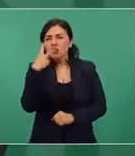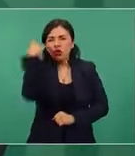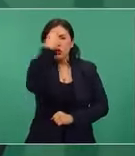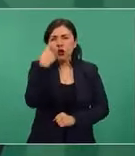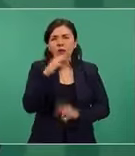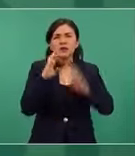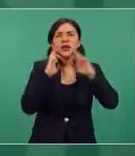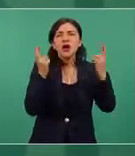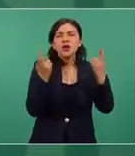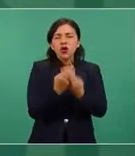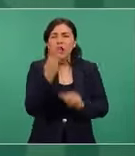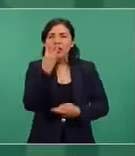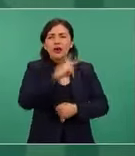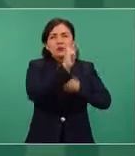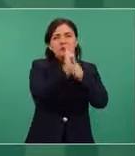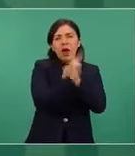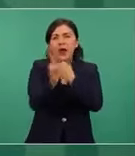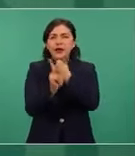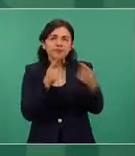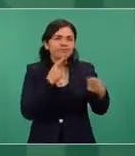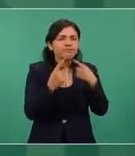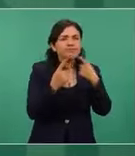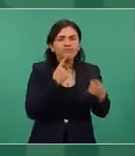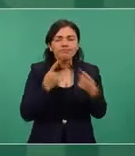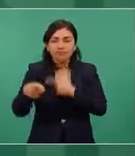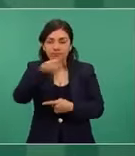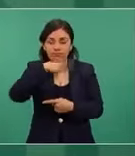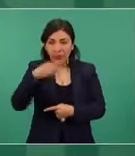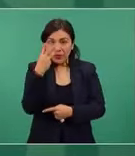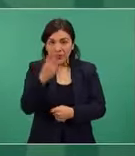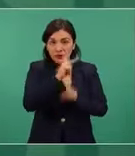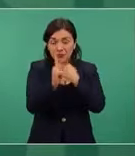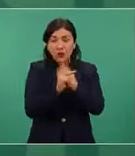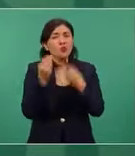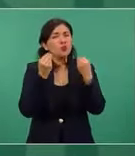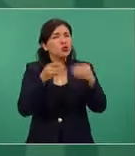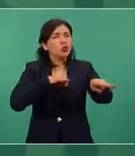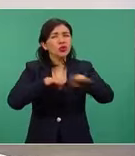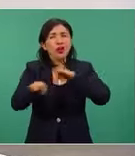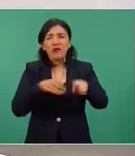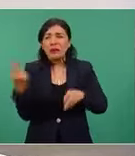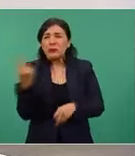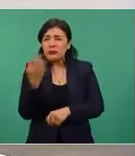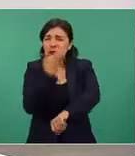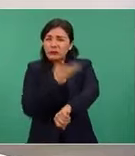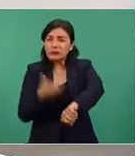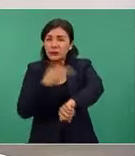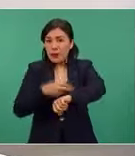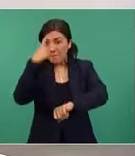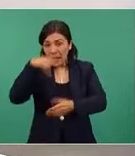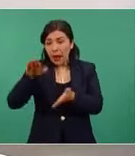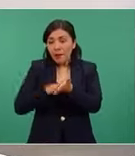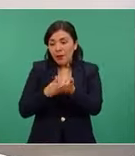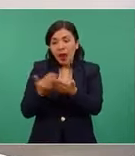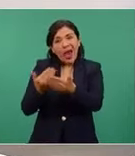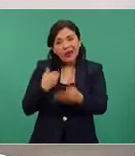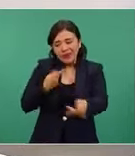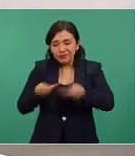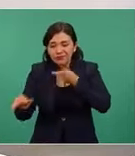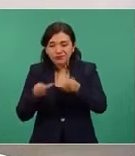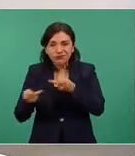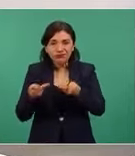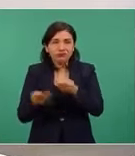reunión trilateral, cumbre, trilateral. Tenemos mucho trabajo que hacer para llegar con los documentos ya preparados.